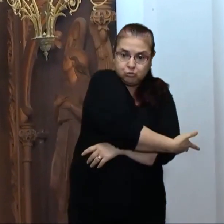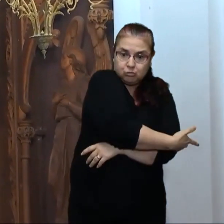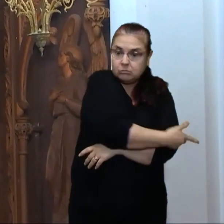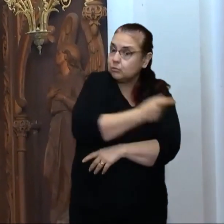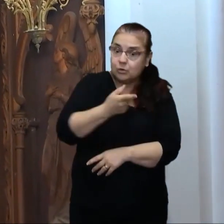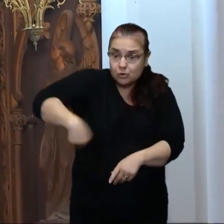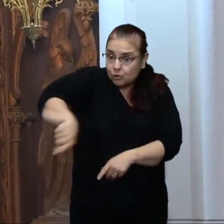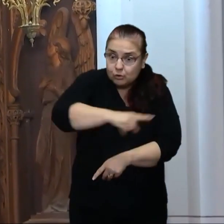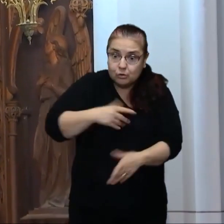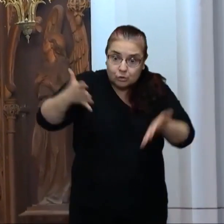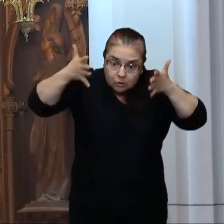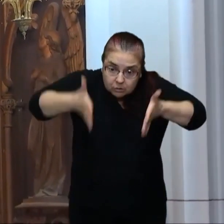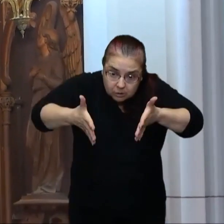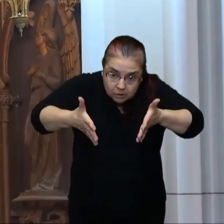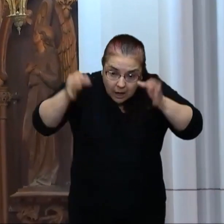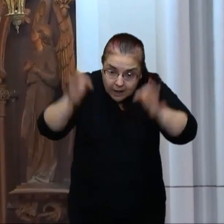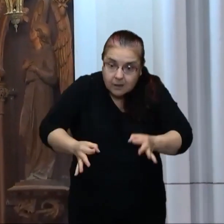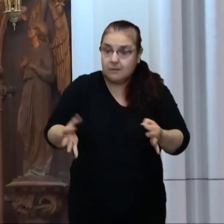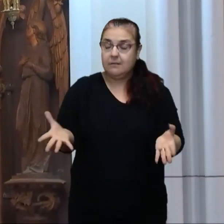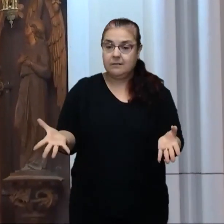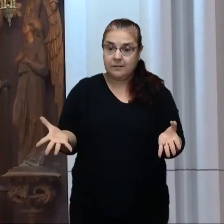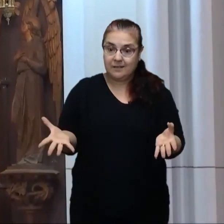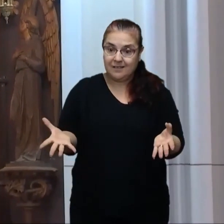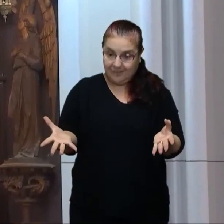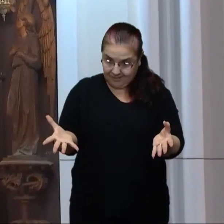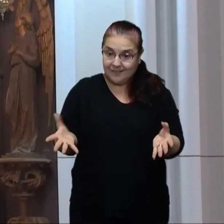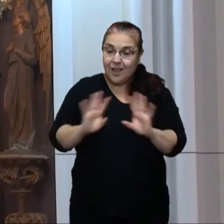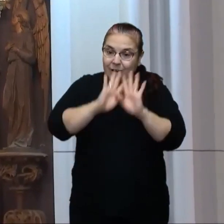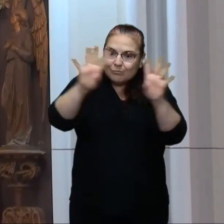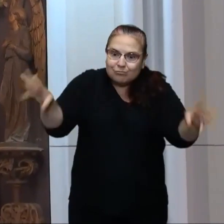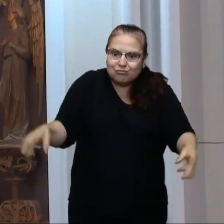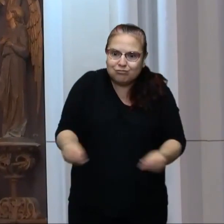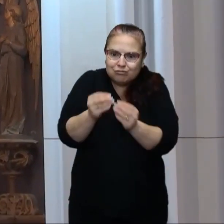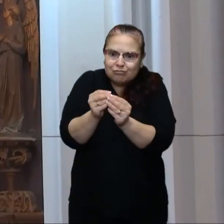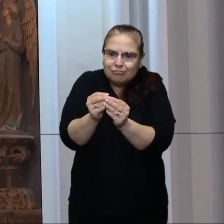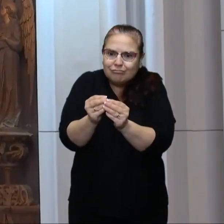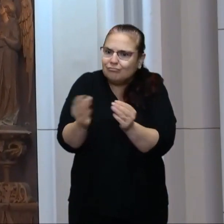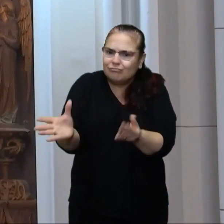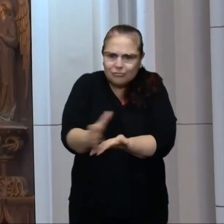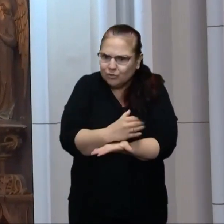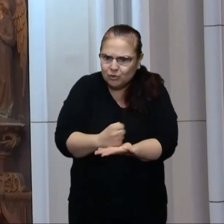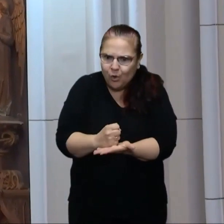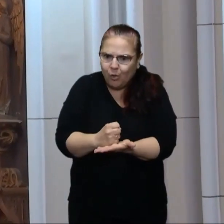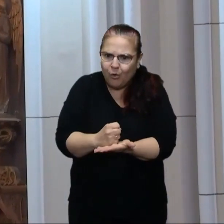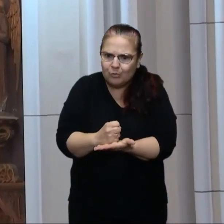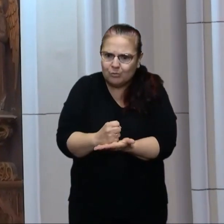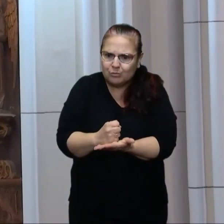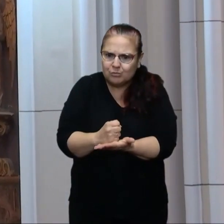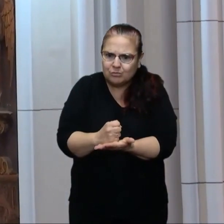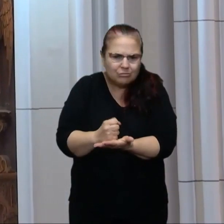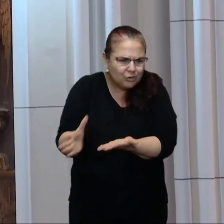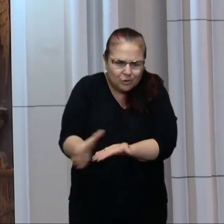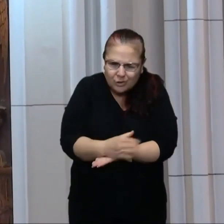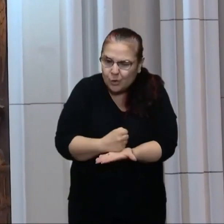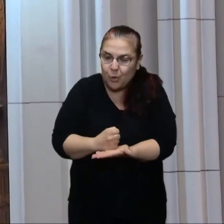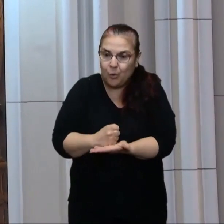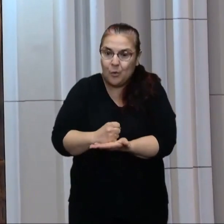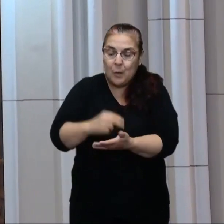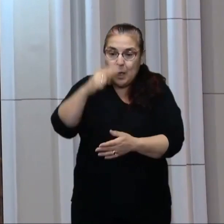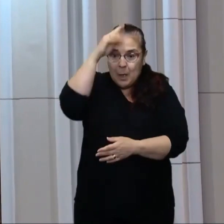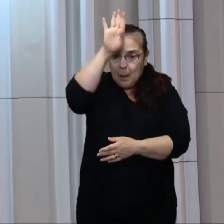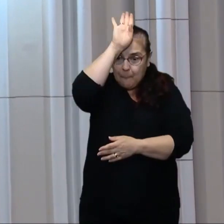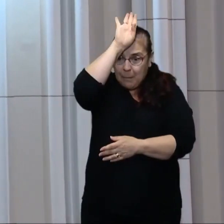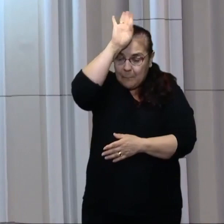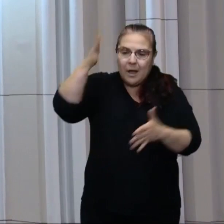O sea, el Señor encierra todo ese discurso, nos lo explicaba el Santo Padre y nos aconsejaba que